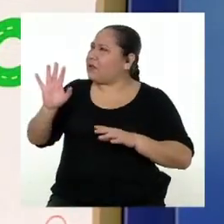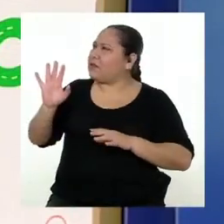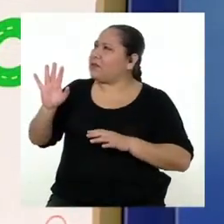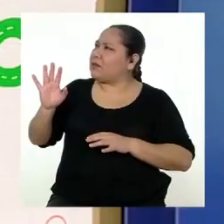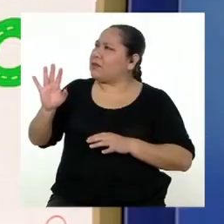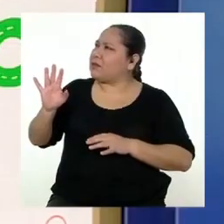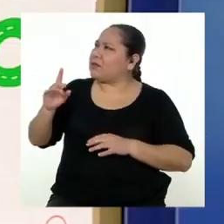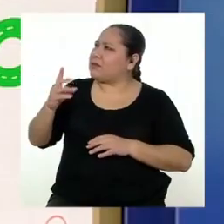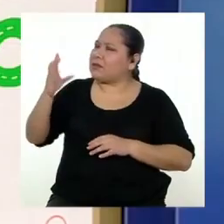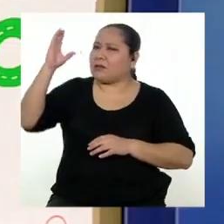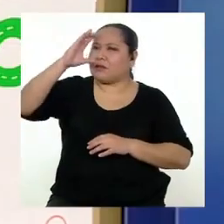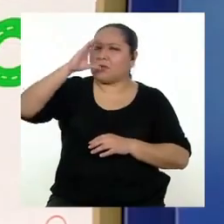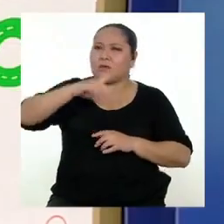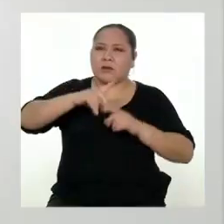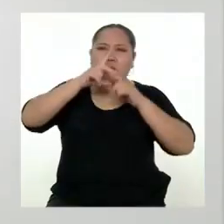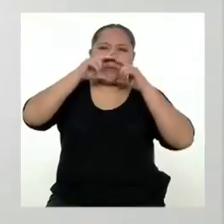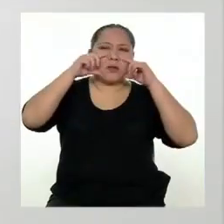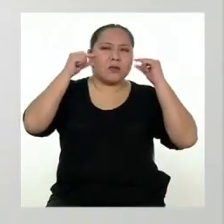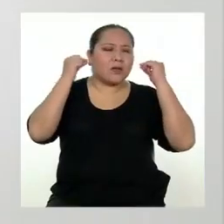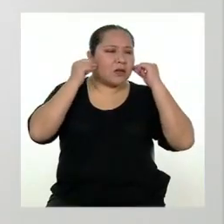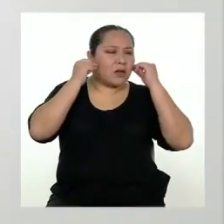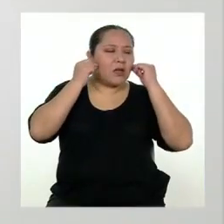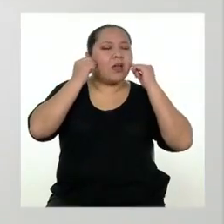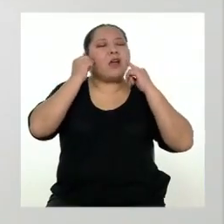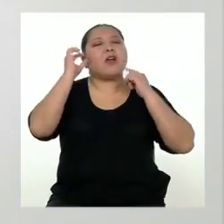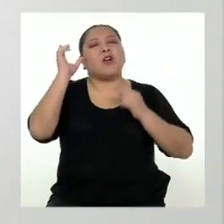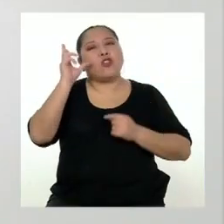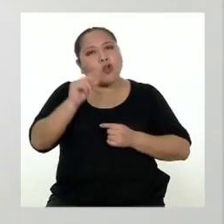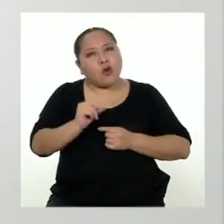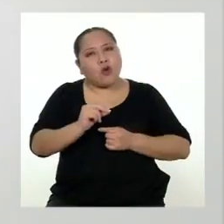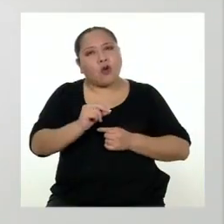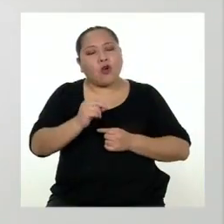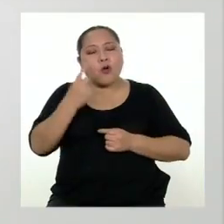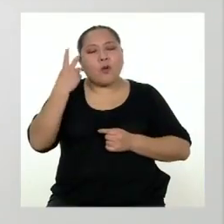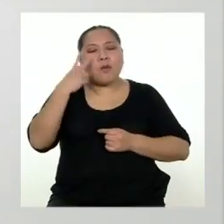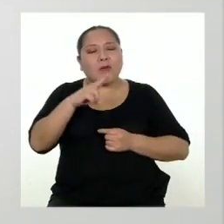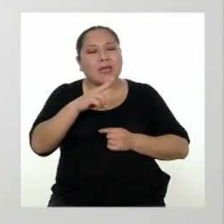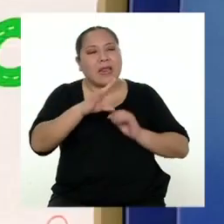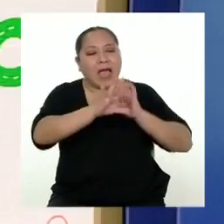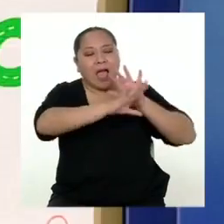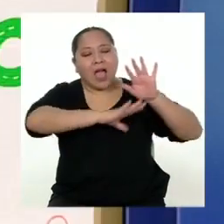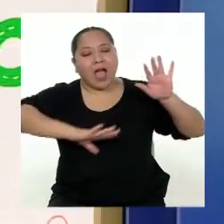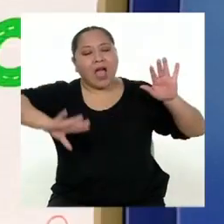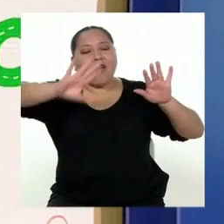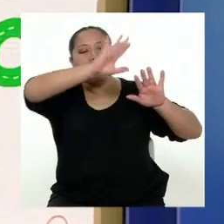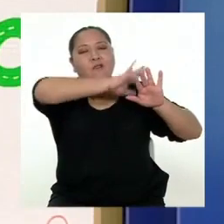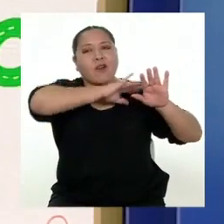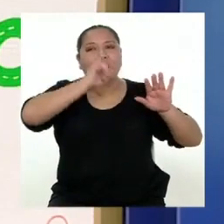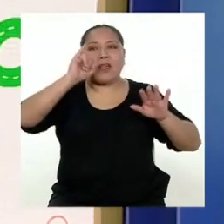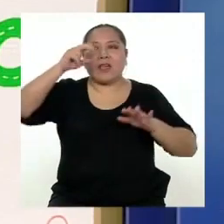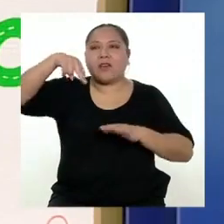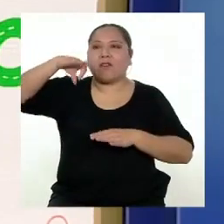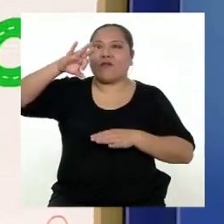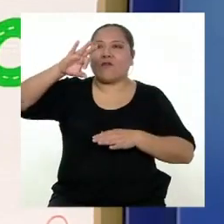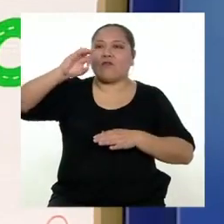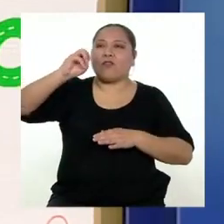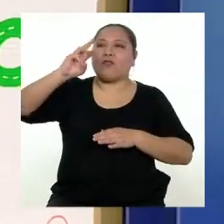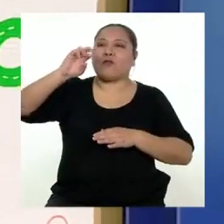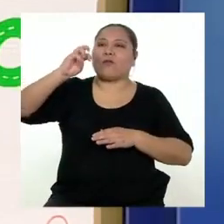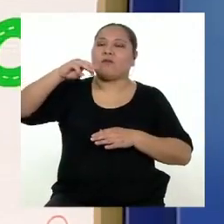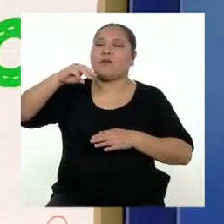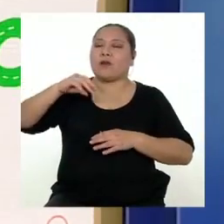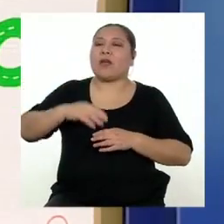un rato, debo buscarme mascarilla. No, mira afuera de la infografía. Se refiere a la fuente de